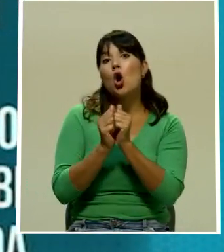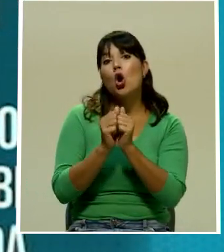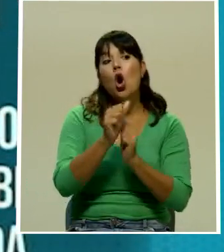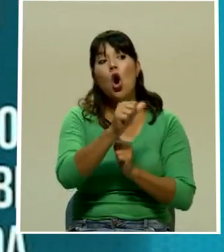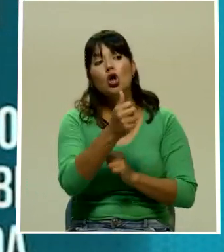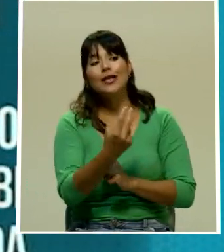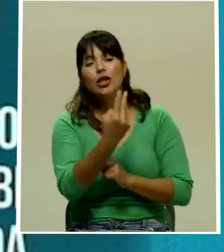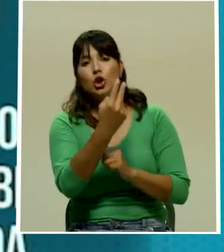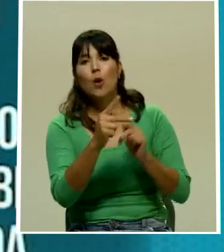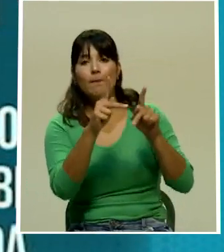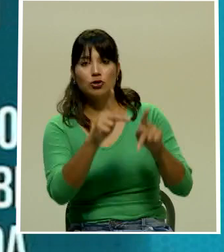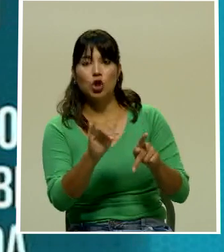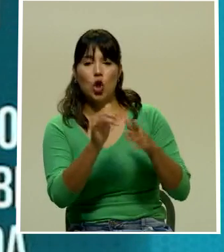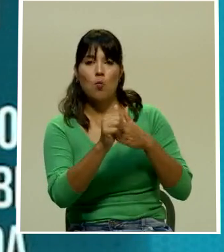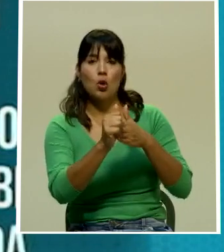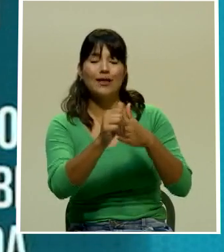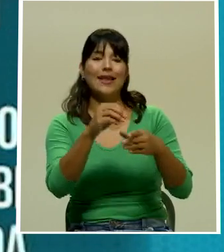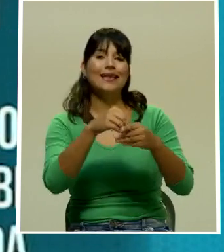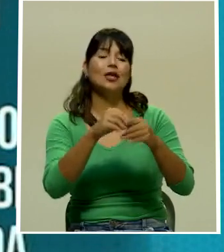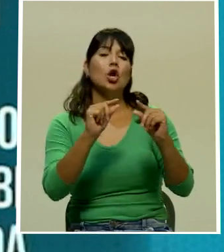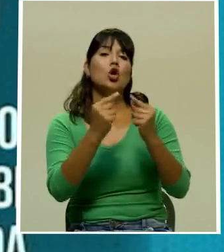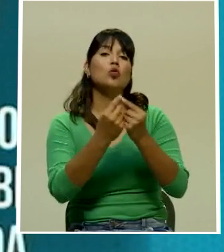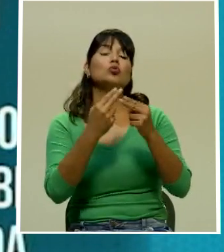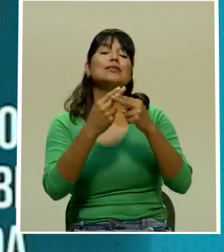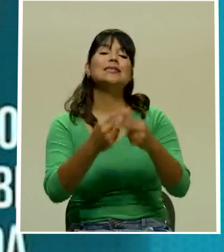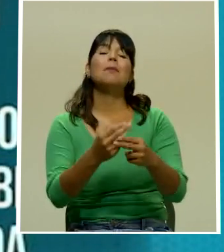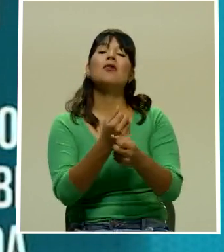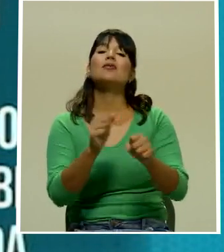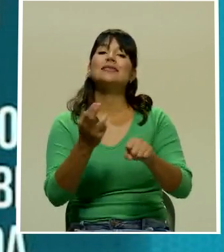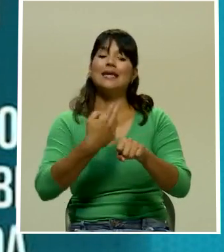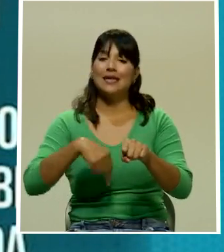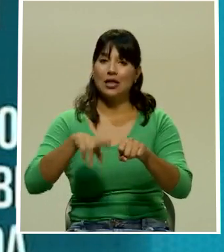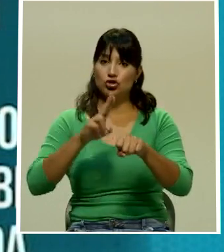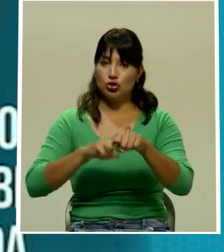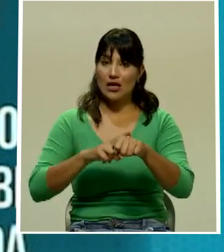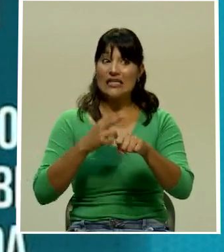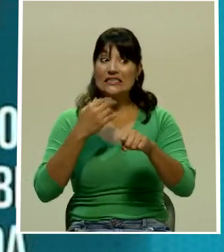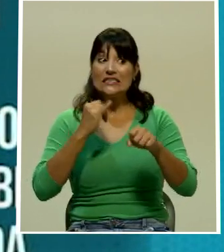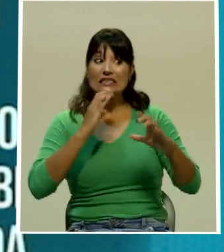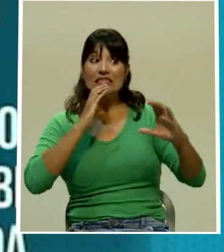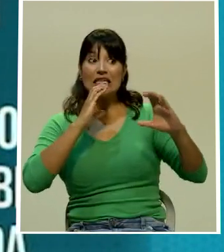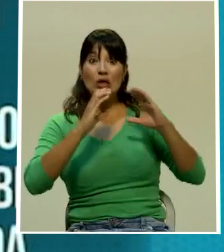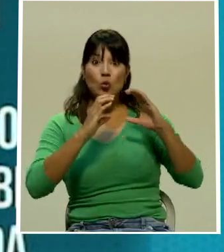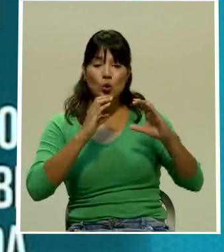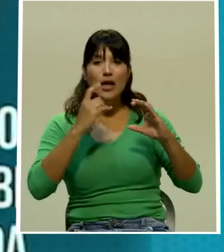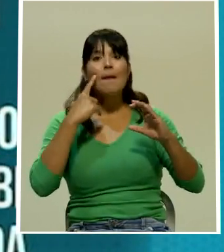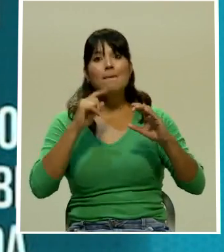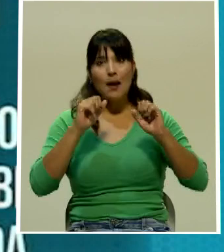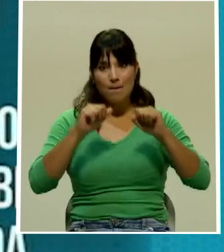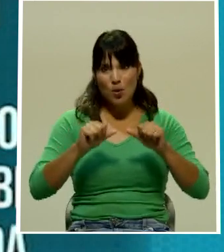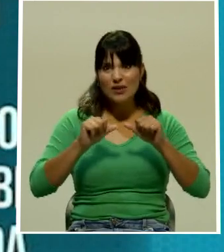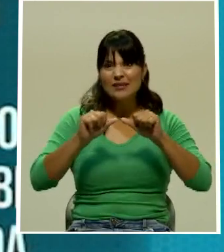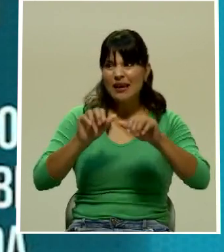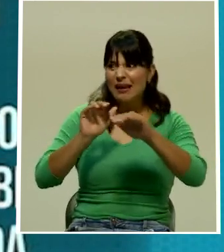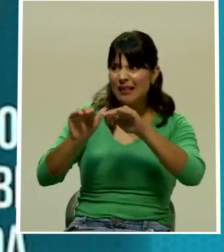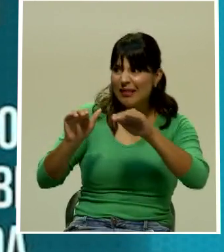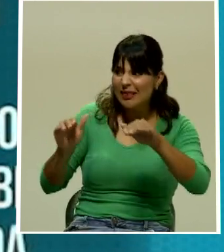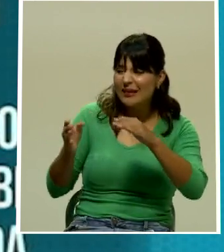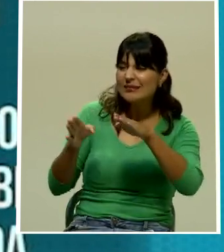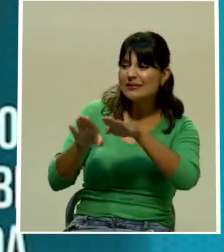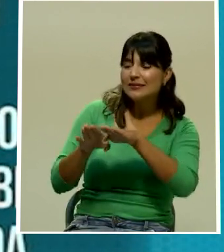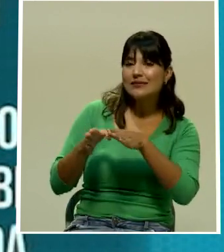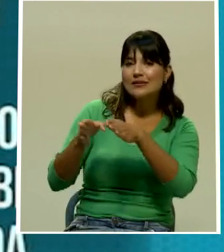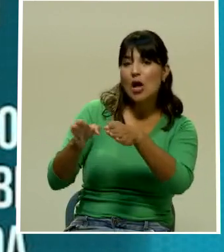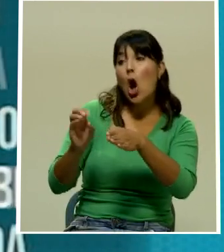condición de líderes del Movimiento Rescate Nacional, cuando dicha comunicación tenga como objetivo en instigar la ejecución de bloqueos o coordinar